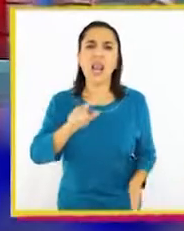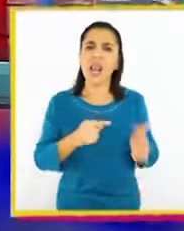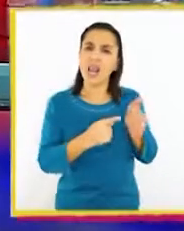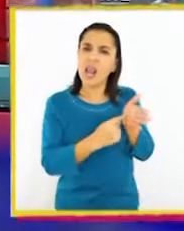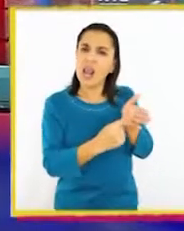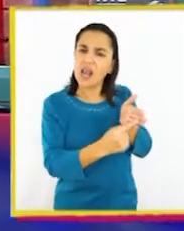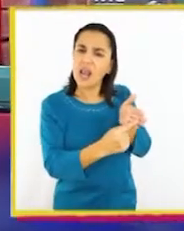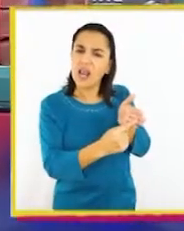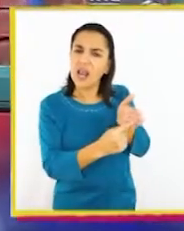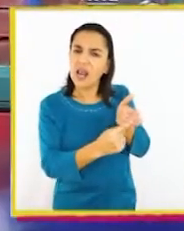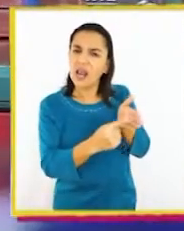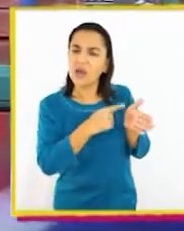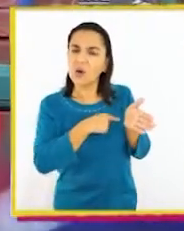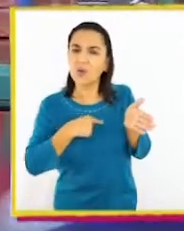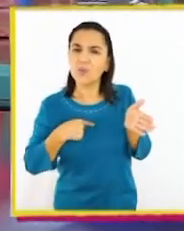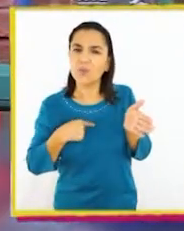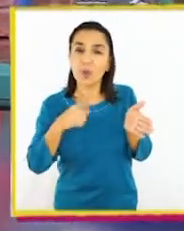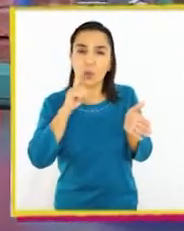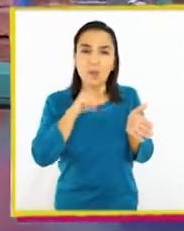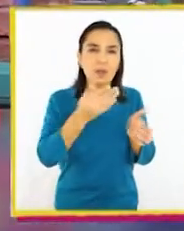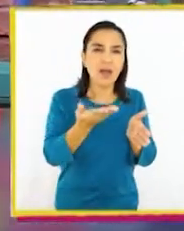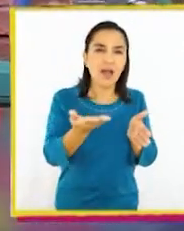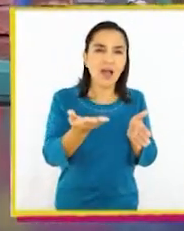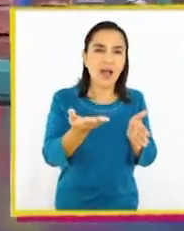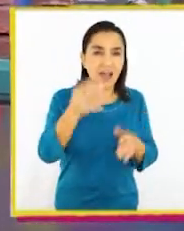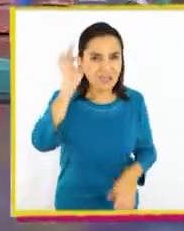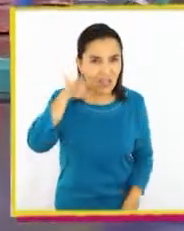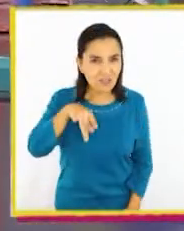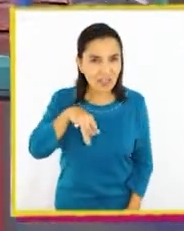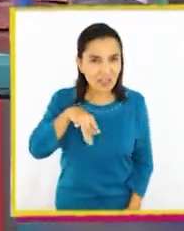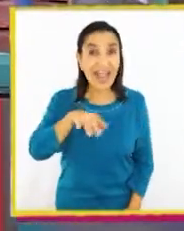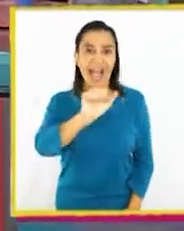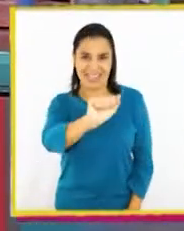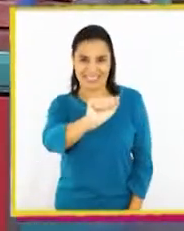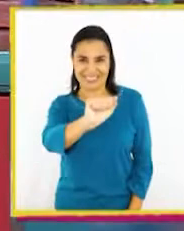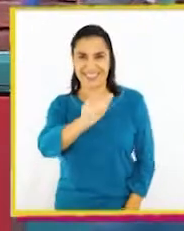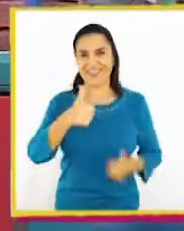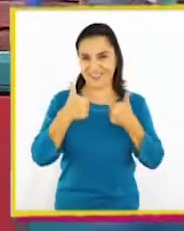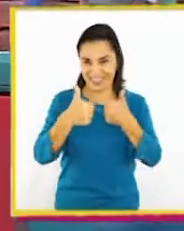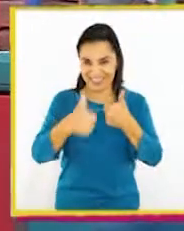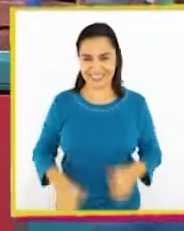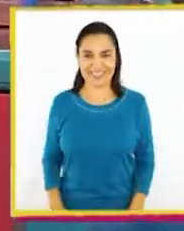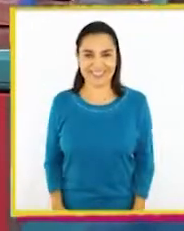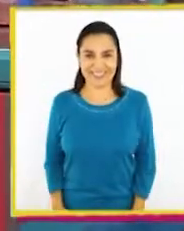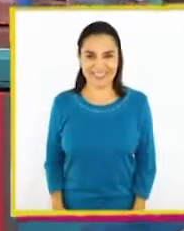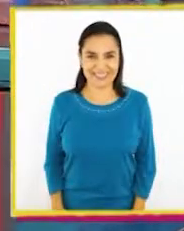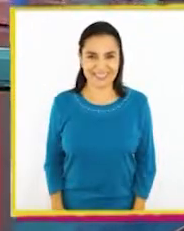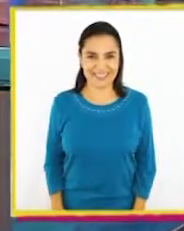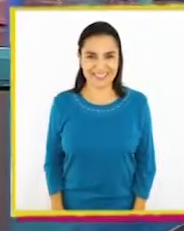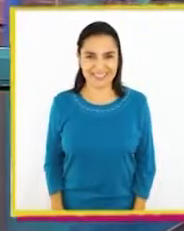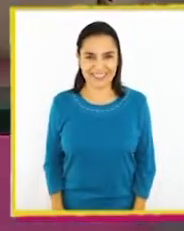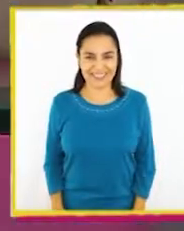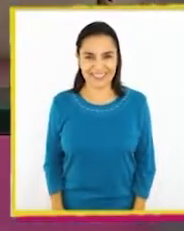última letra de mi nombre, niños? ¿Quién sabe? Muy bien, la A. ¡Excelente!